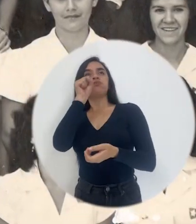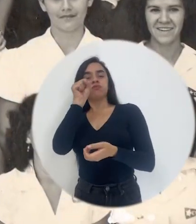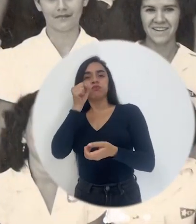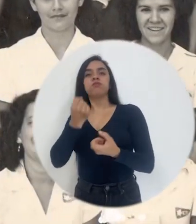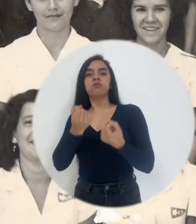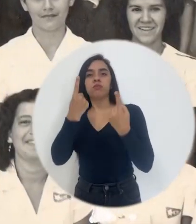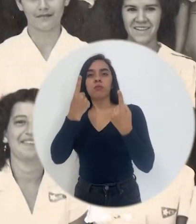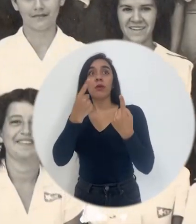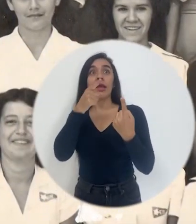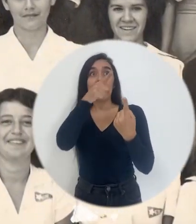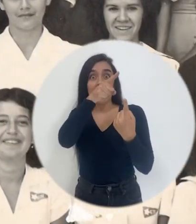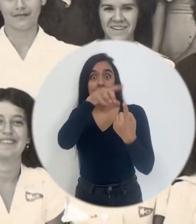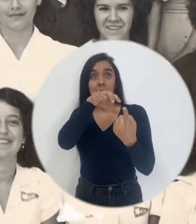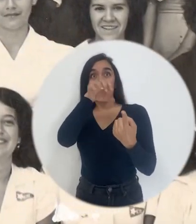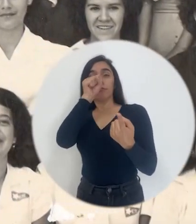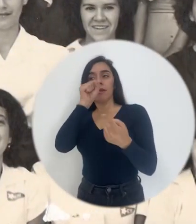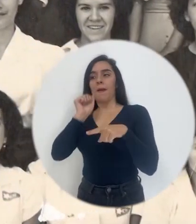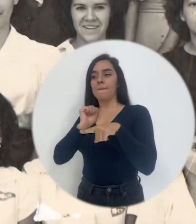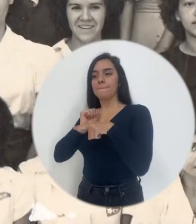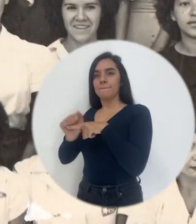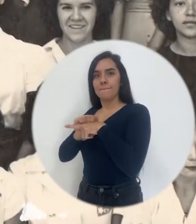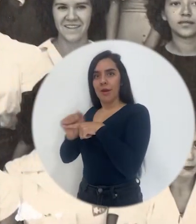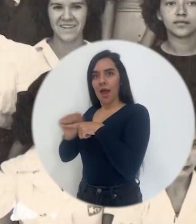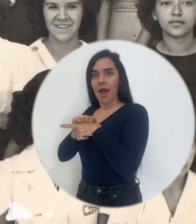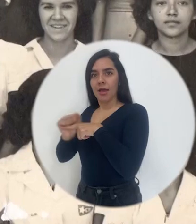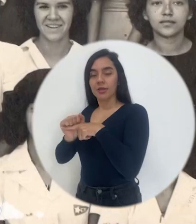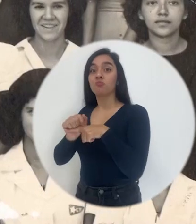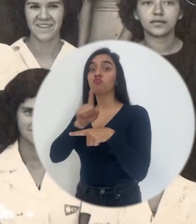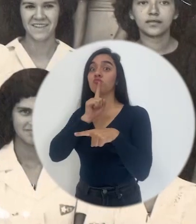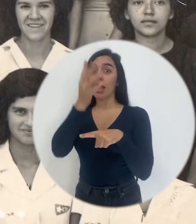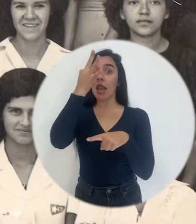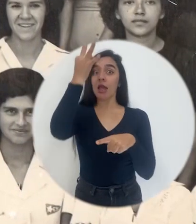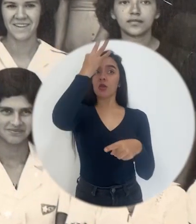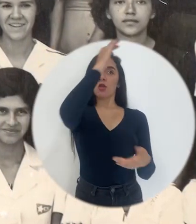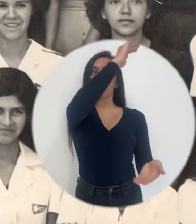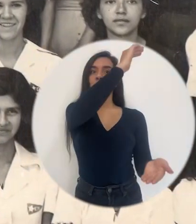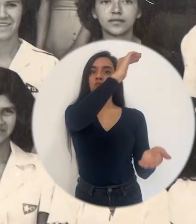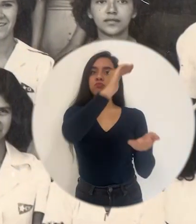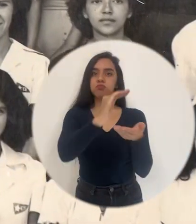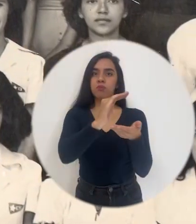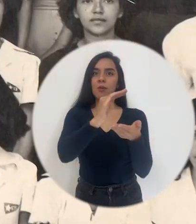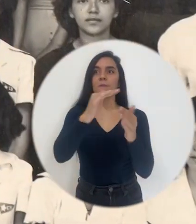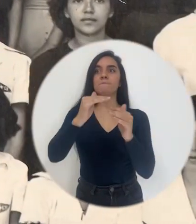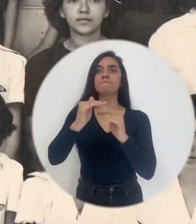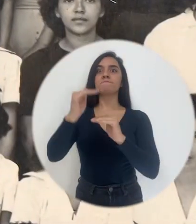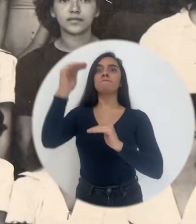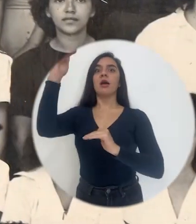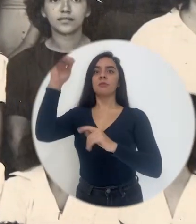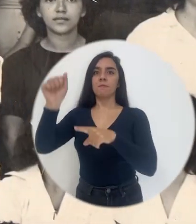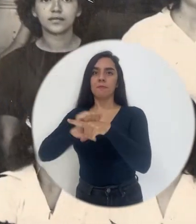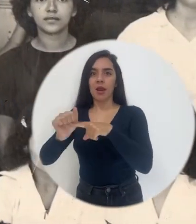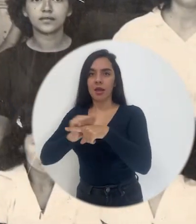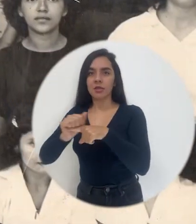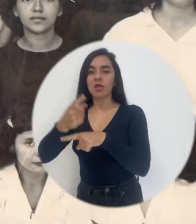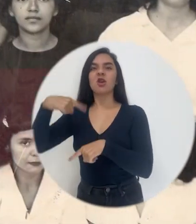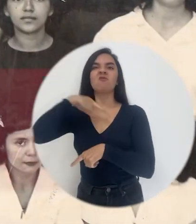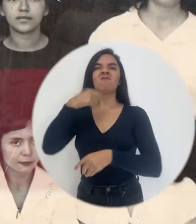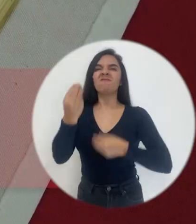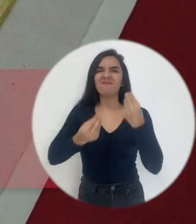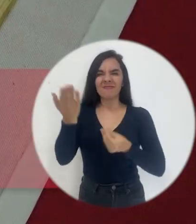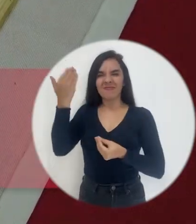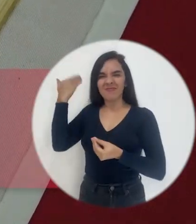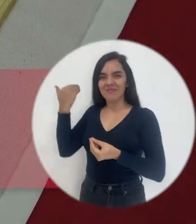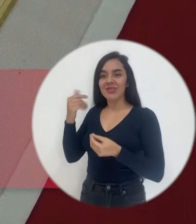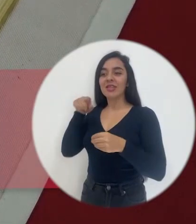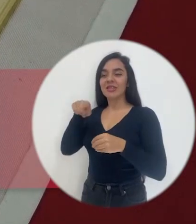prácticas, menos teoría y mucha práctica. Le hacíamos medidas a todo en